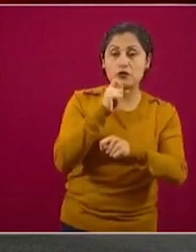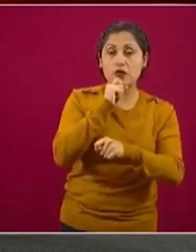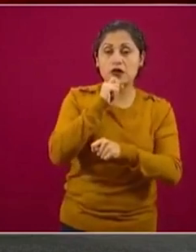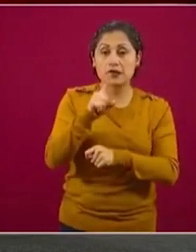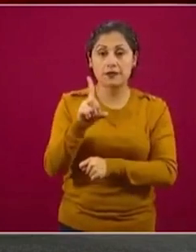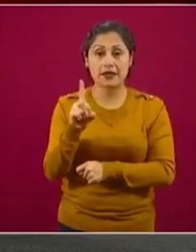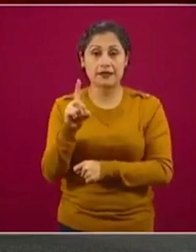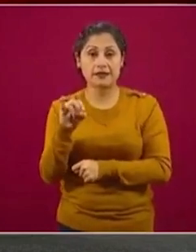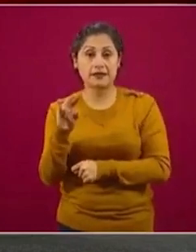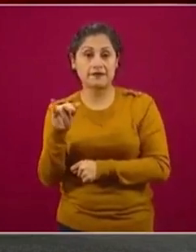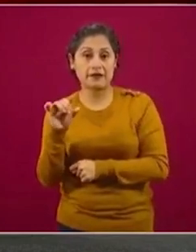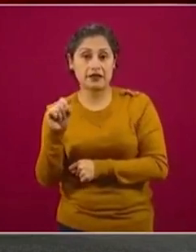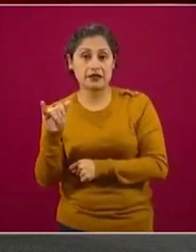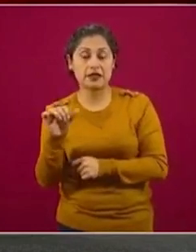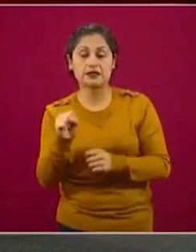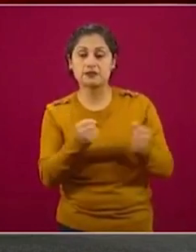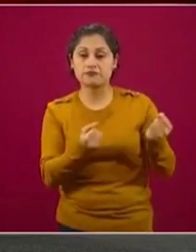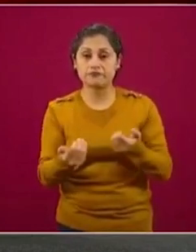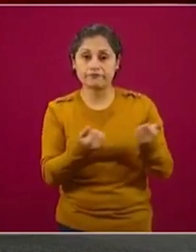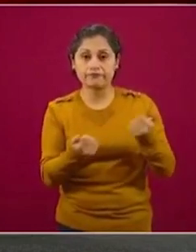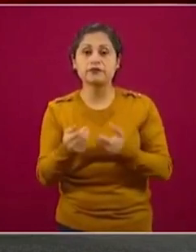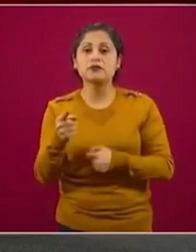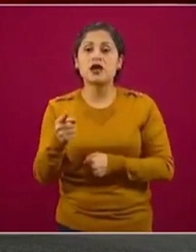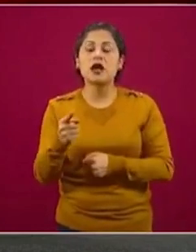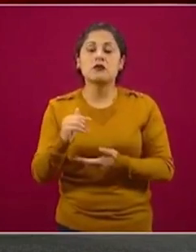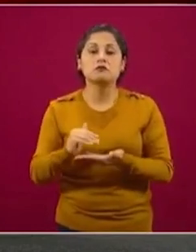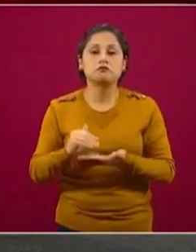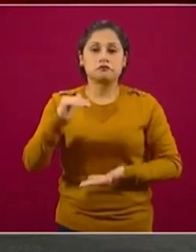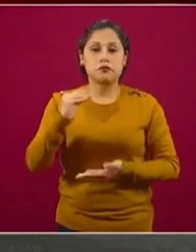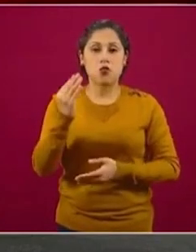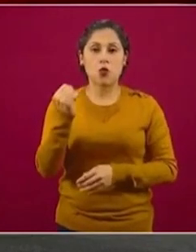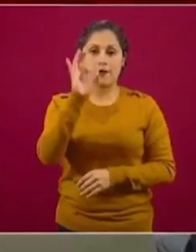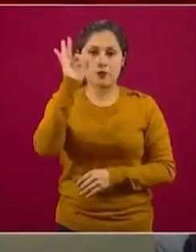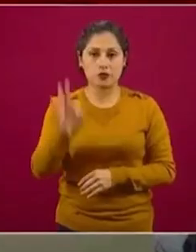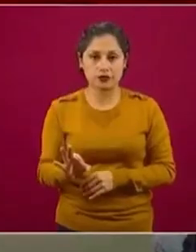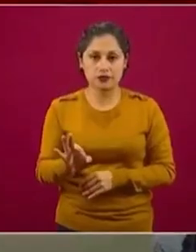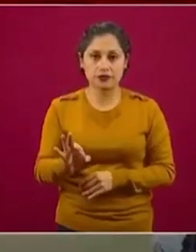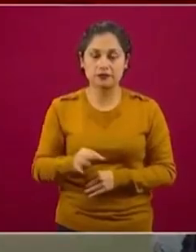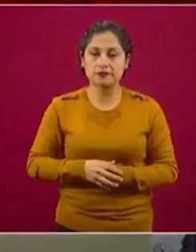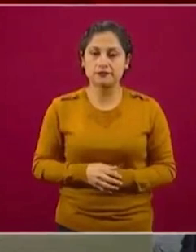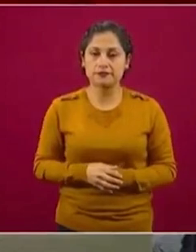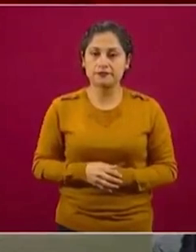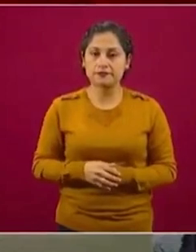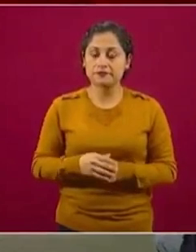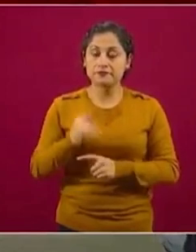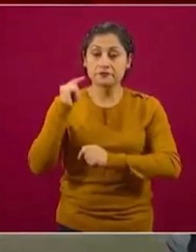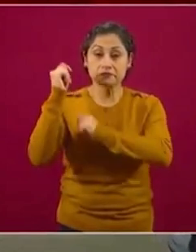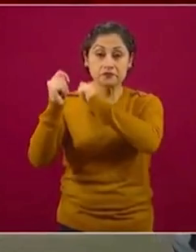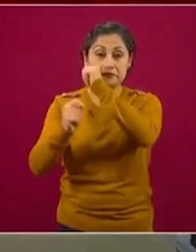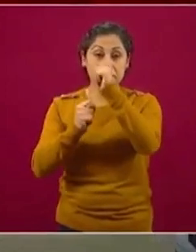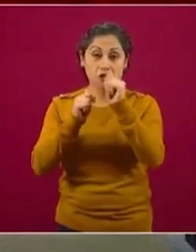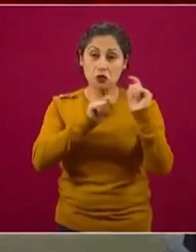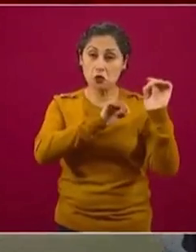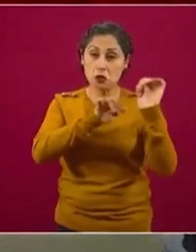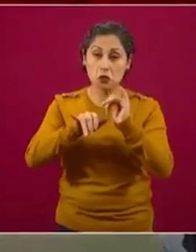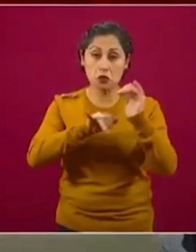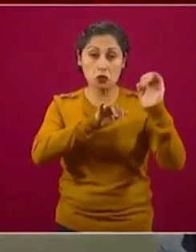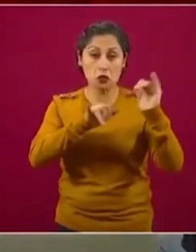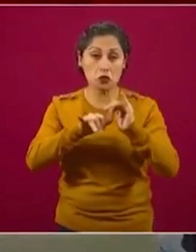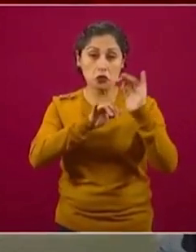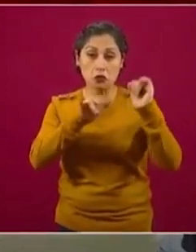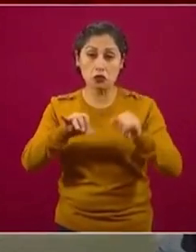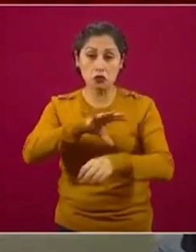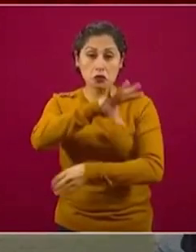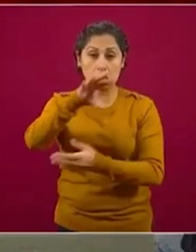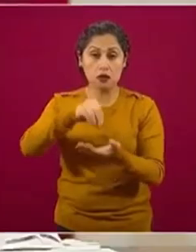crecimos el 9 por ciento. El consumo turístico total en el que